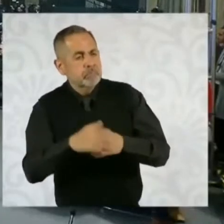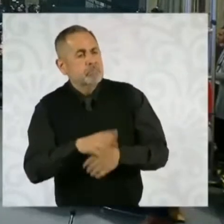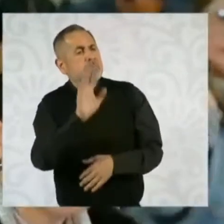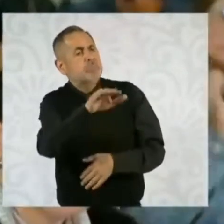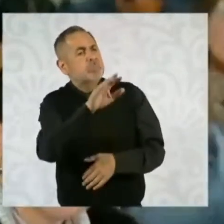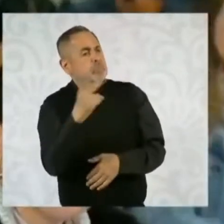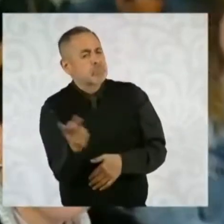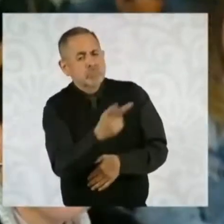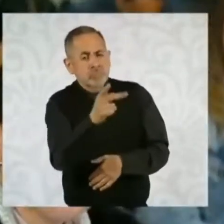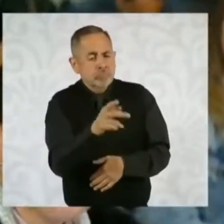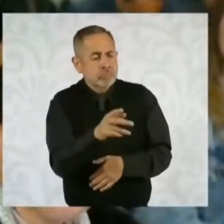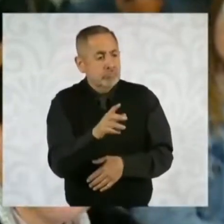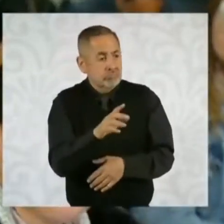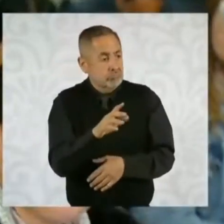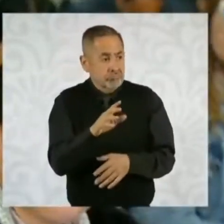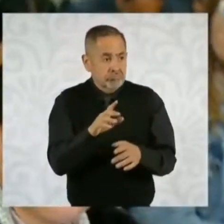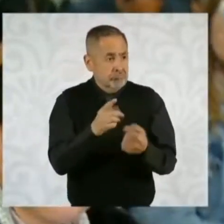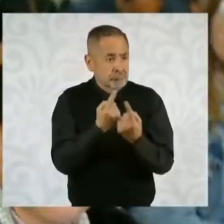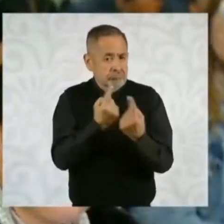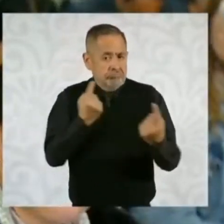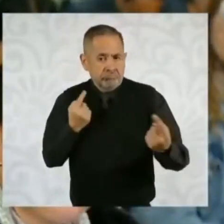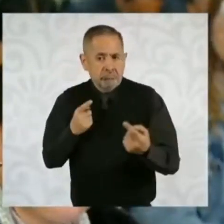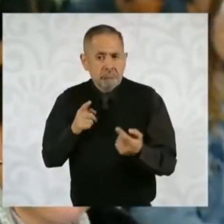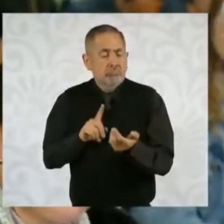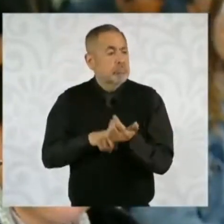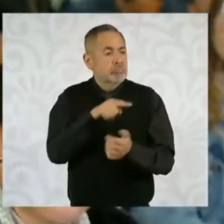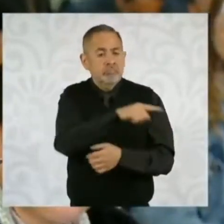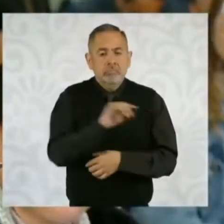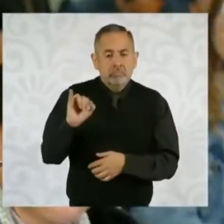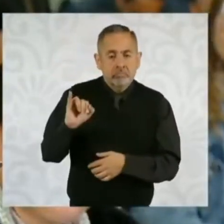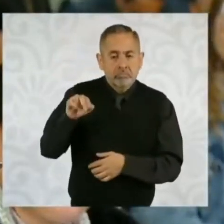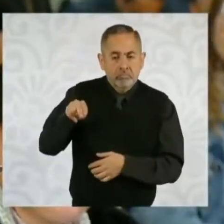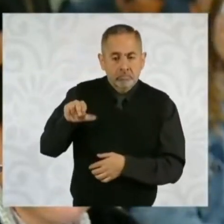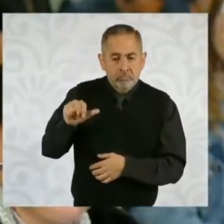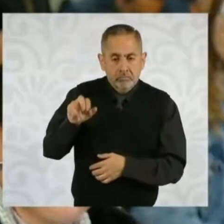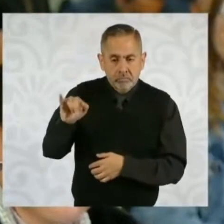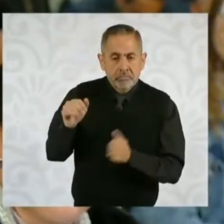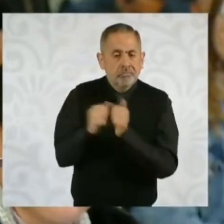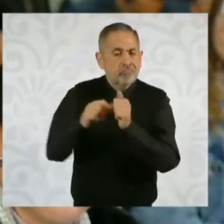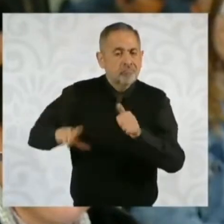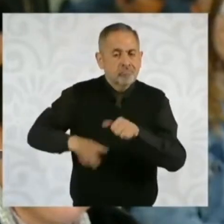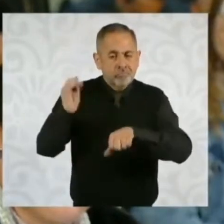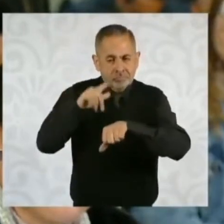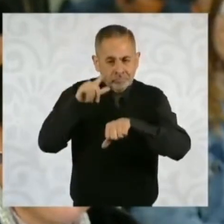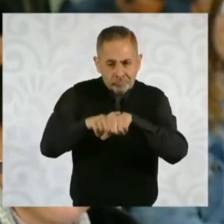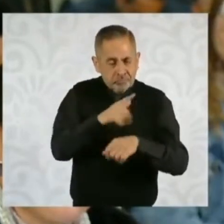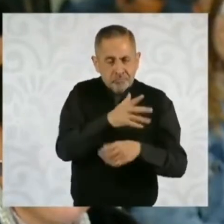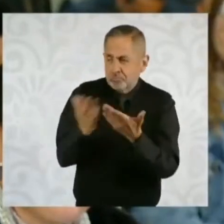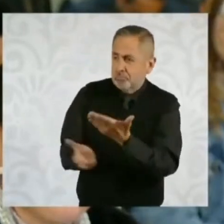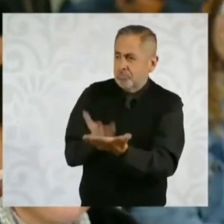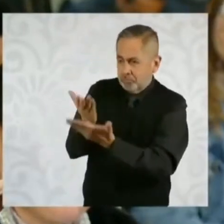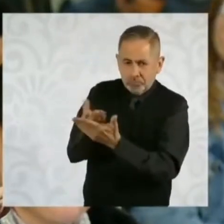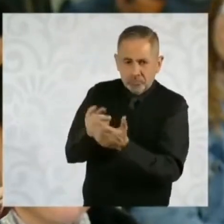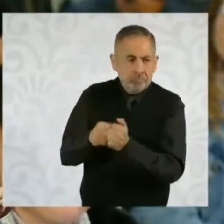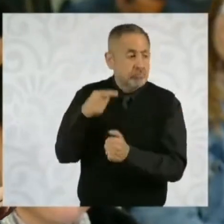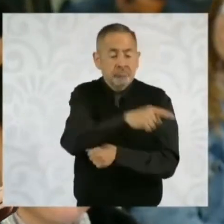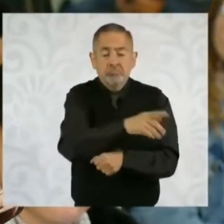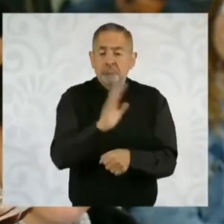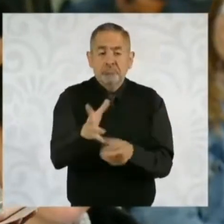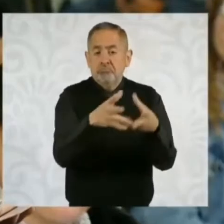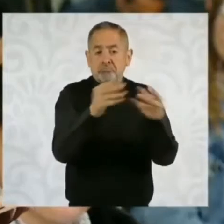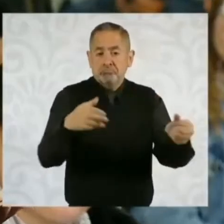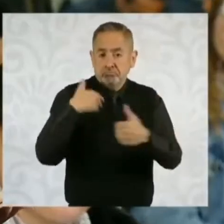El diálogo que ha pedido el INAI con el gobierno federal tras esta propuesta de su desaparición